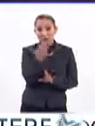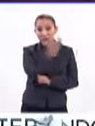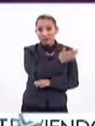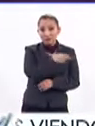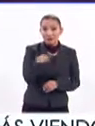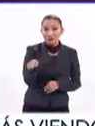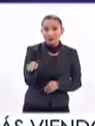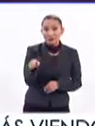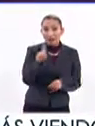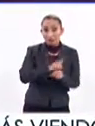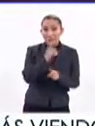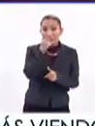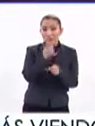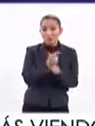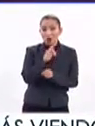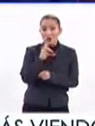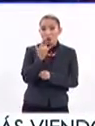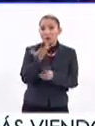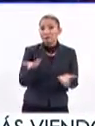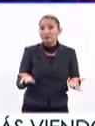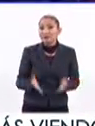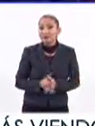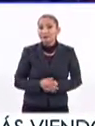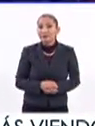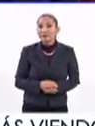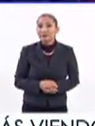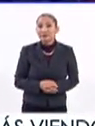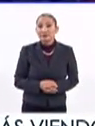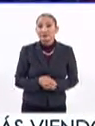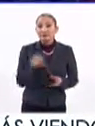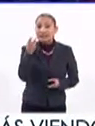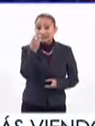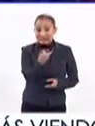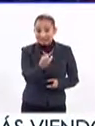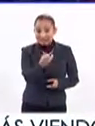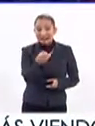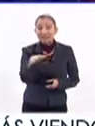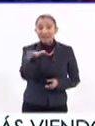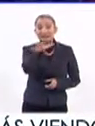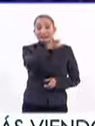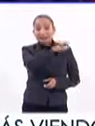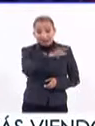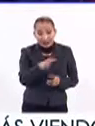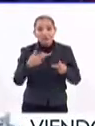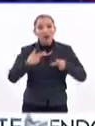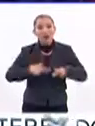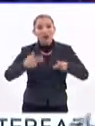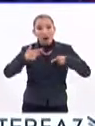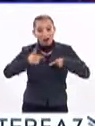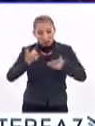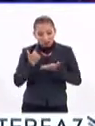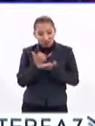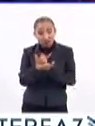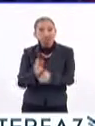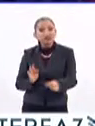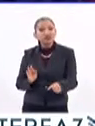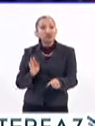el día primero de julio, eso fortaleció